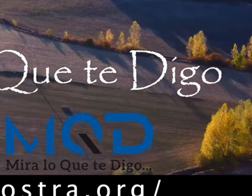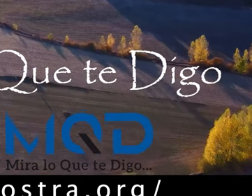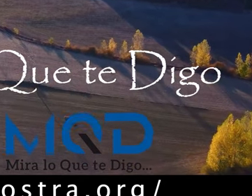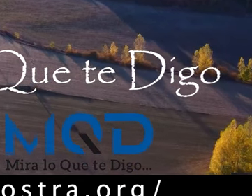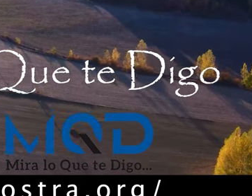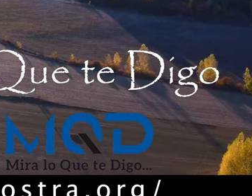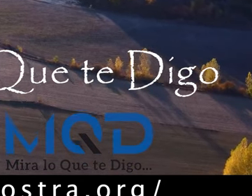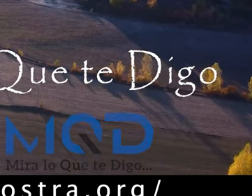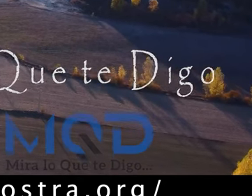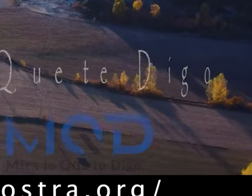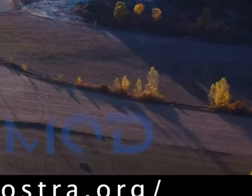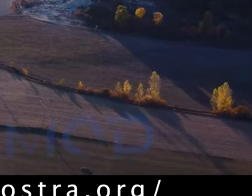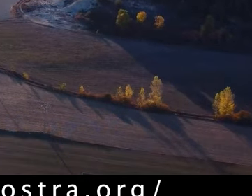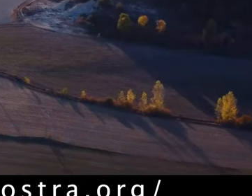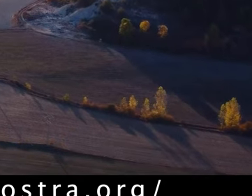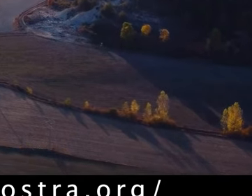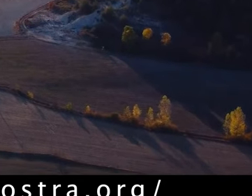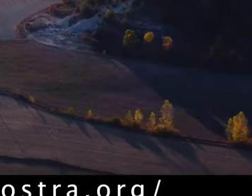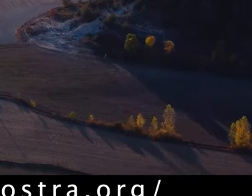¡Colaboras?